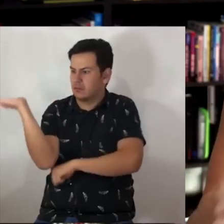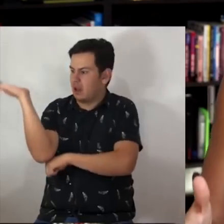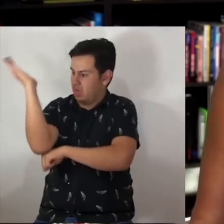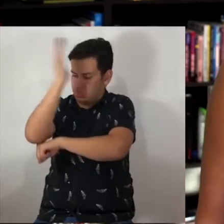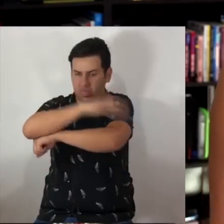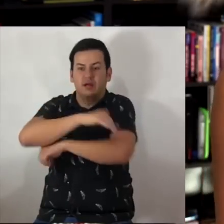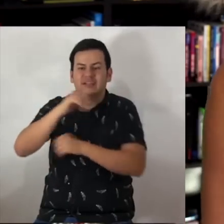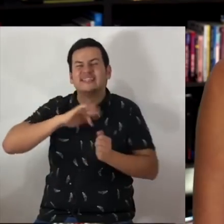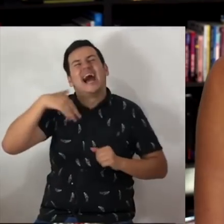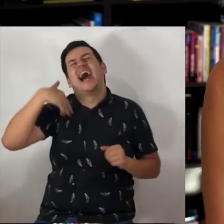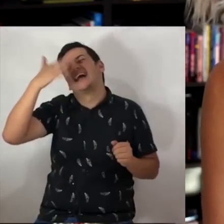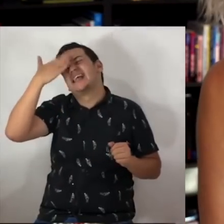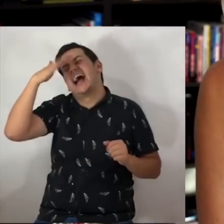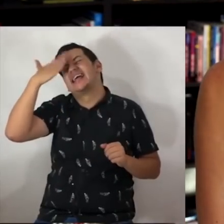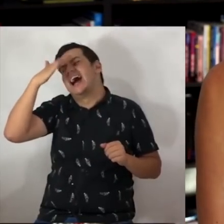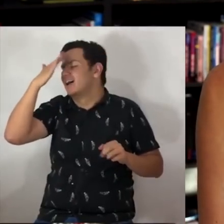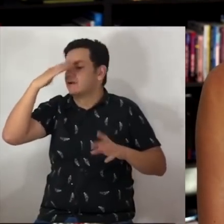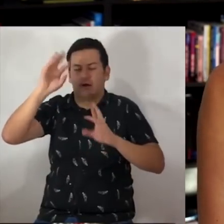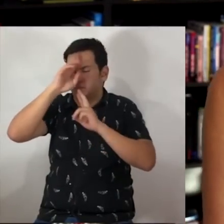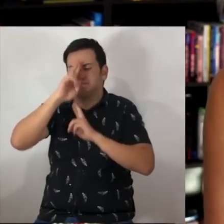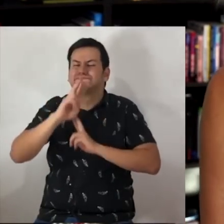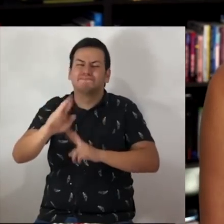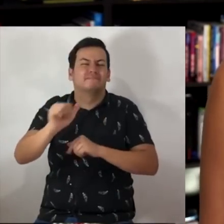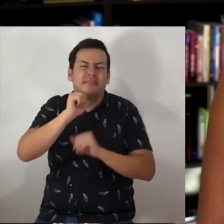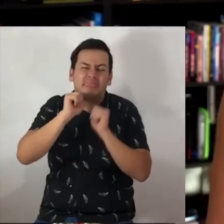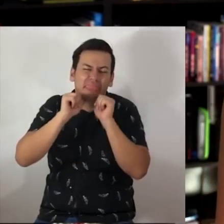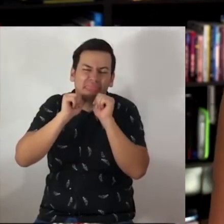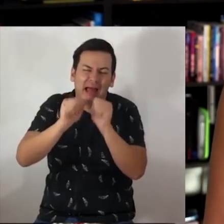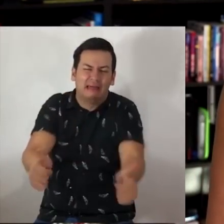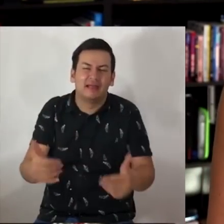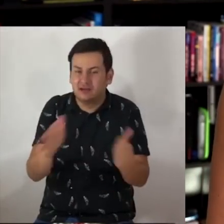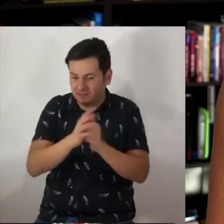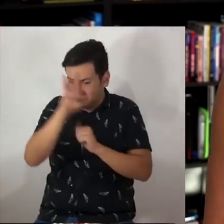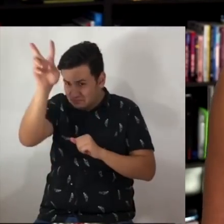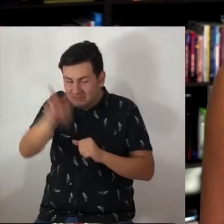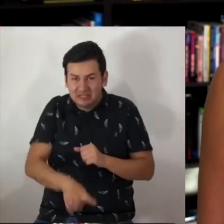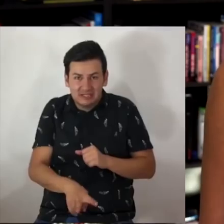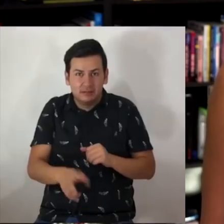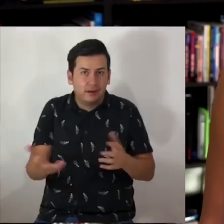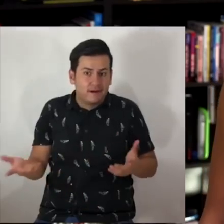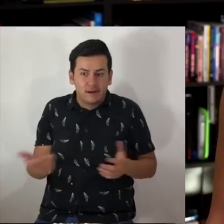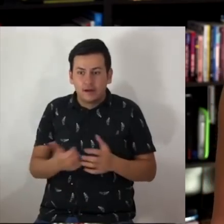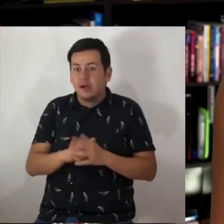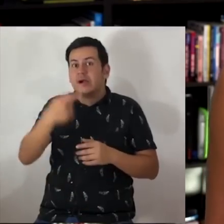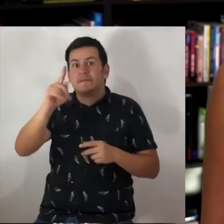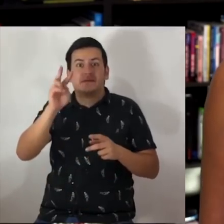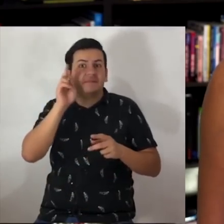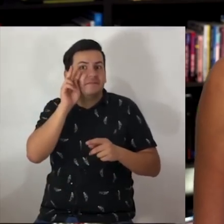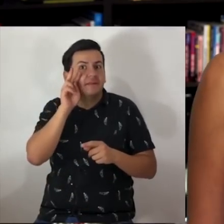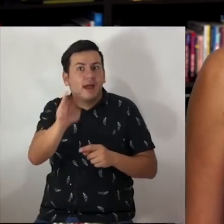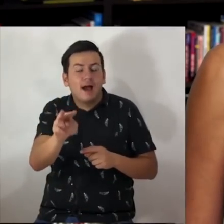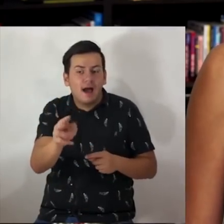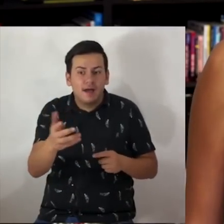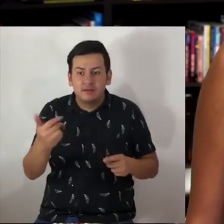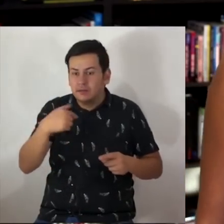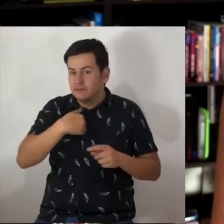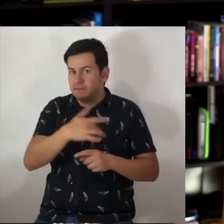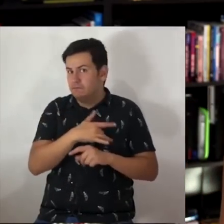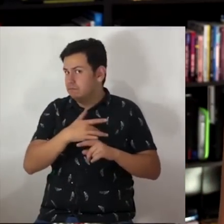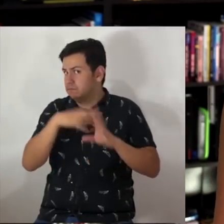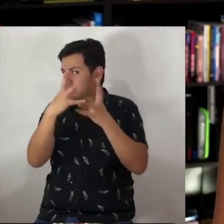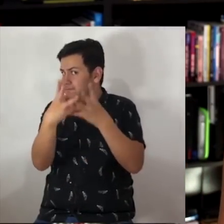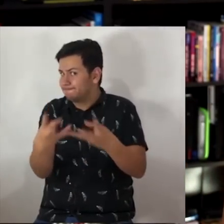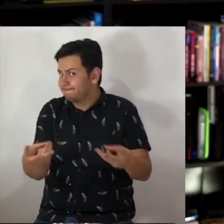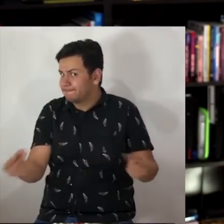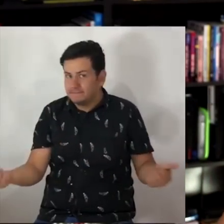tal. Sí, yo sé, yo sé que no se respeta. Eso es todo un problema, es un problema serio. Lo sé, pero vean nomás lo resilientes que